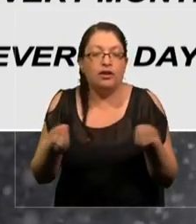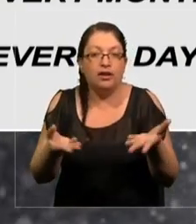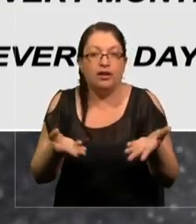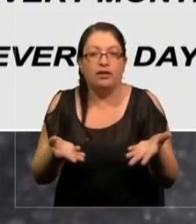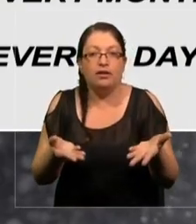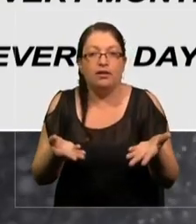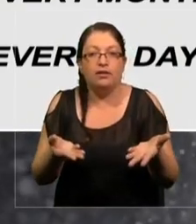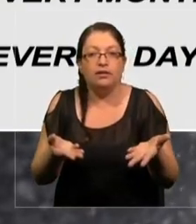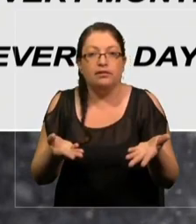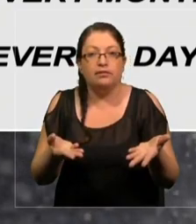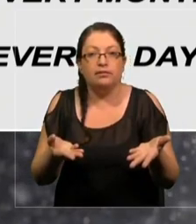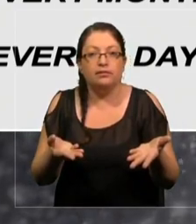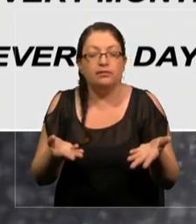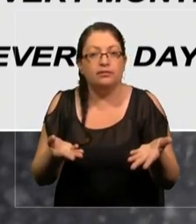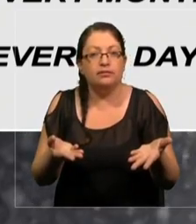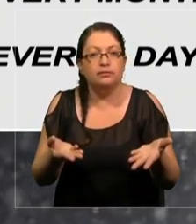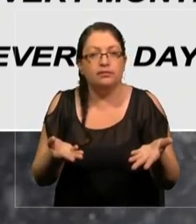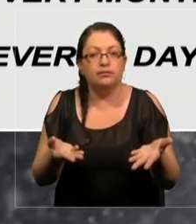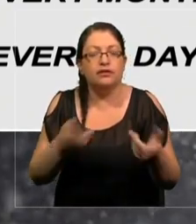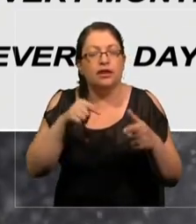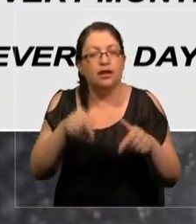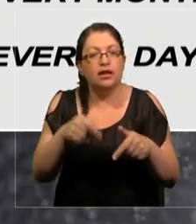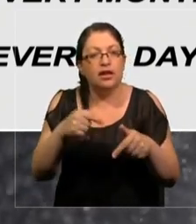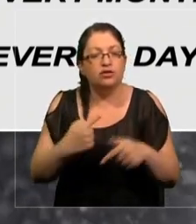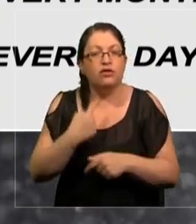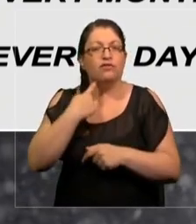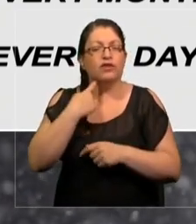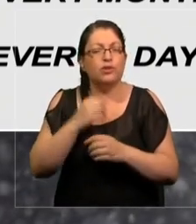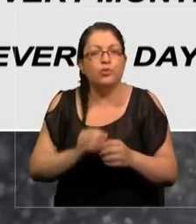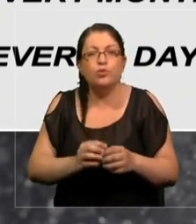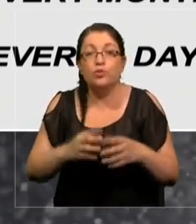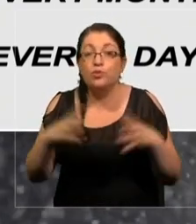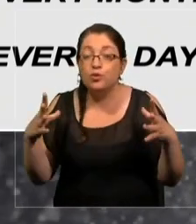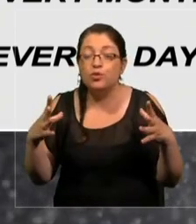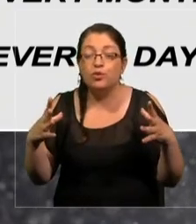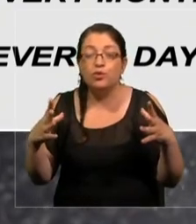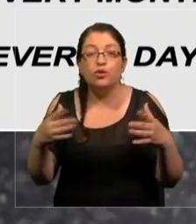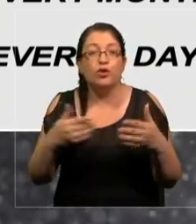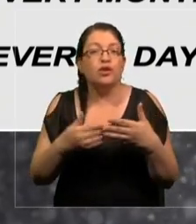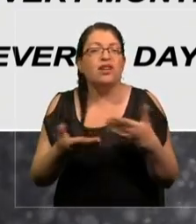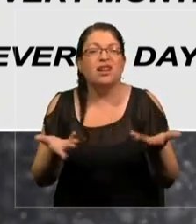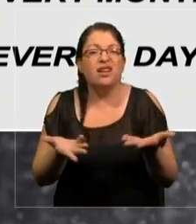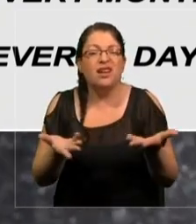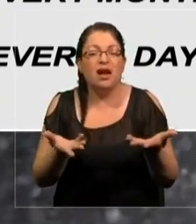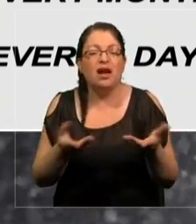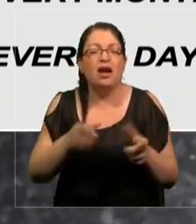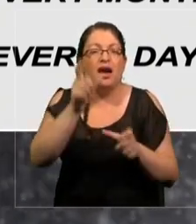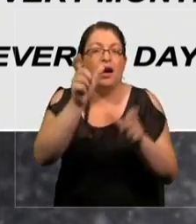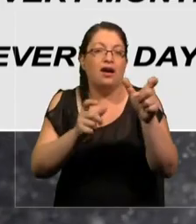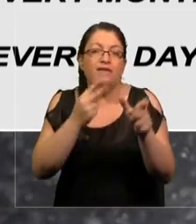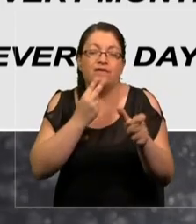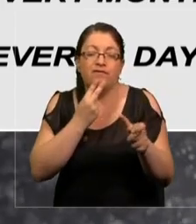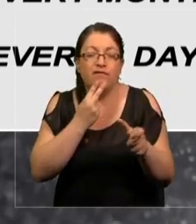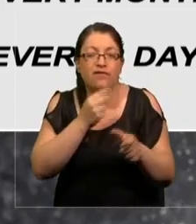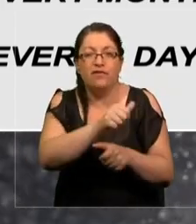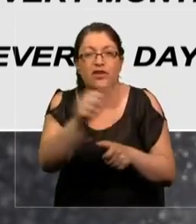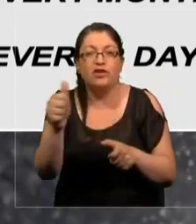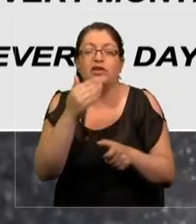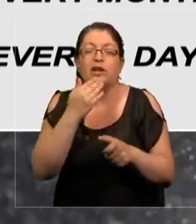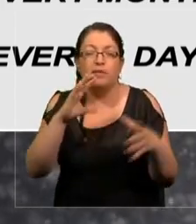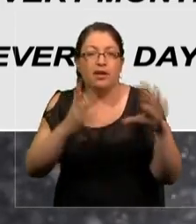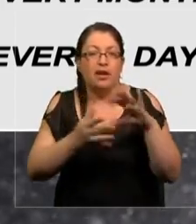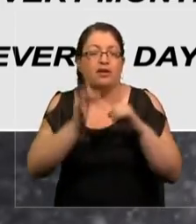Y eso tiene un impacto enorme, obviamente sobre la vida de todos y en el futuro del planeta.